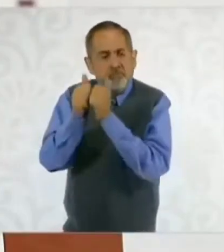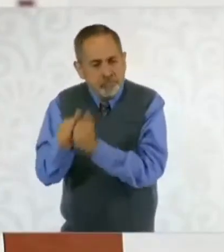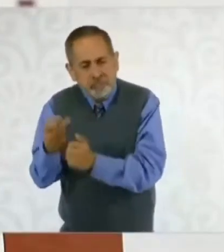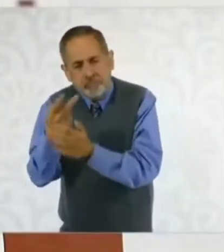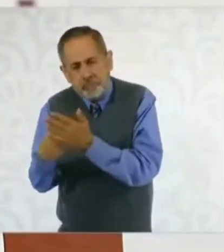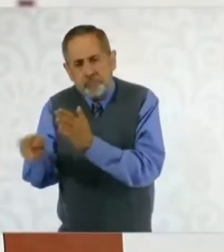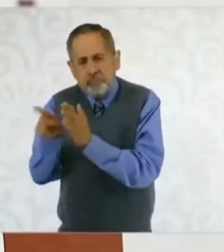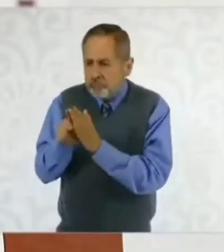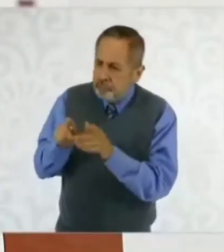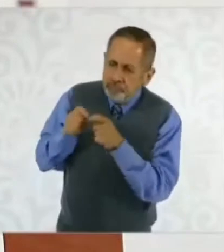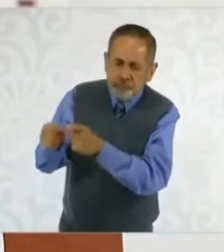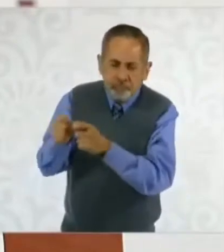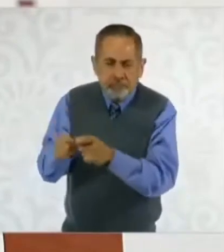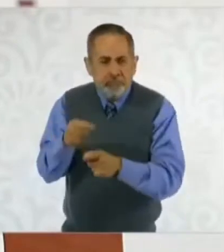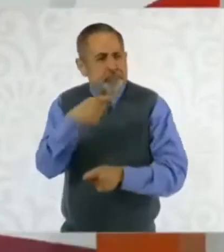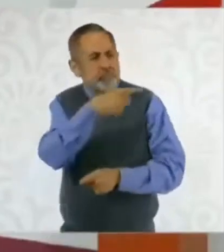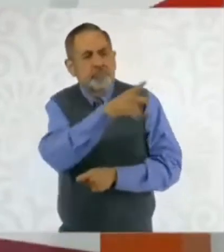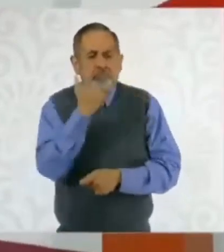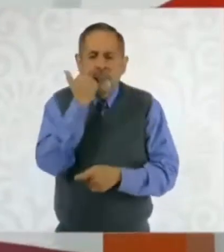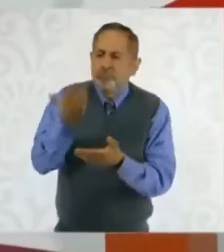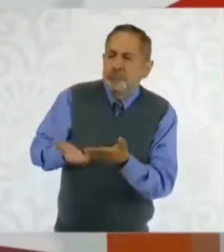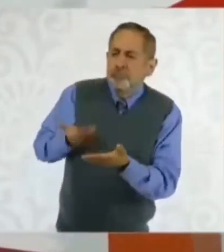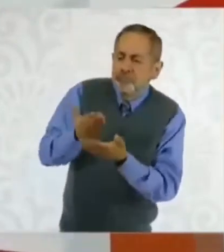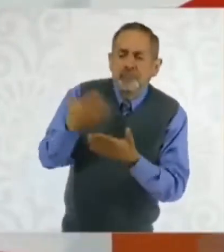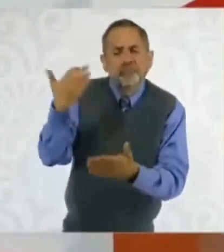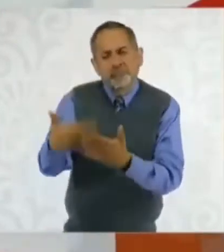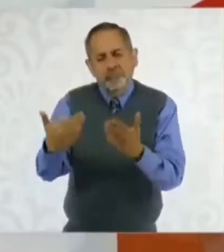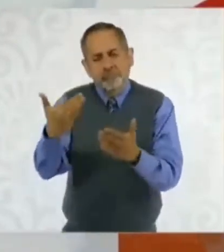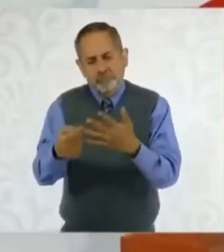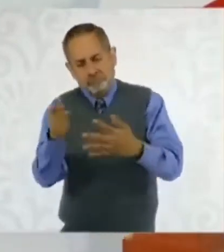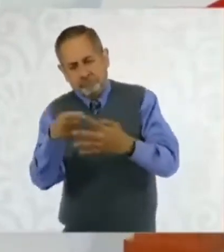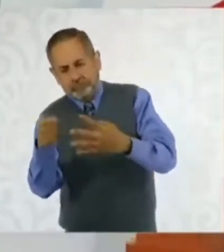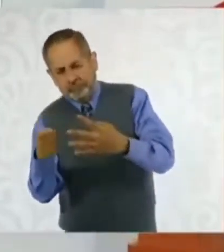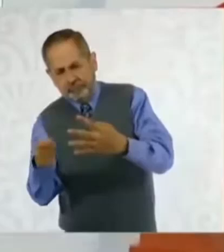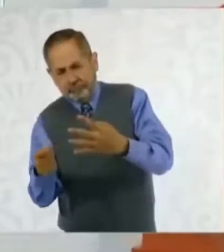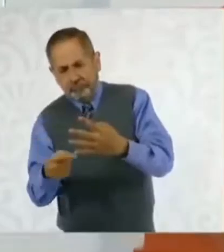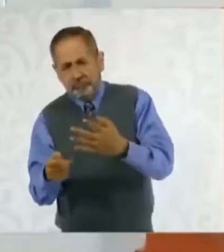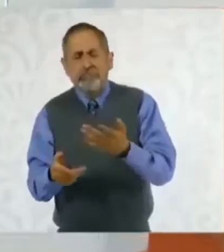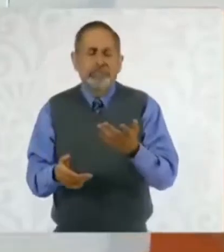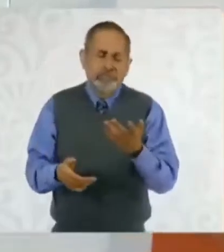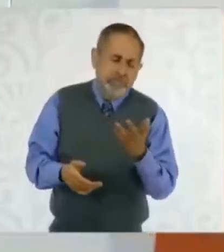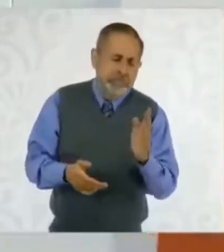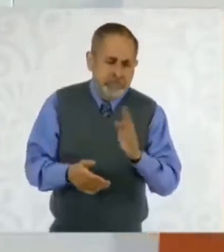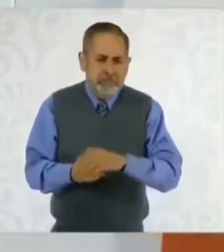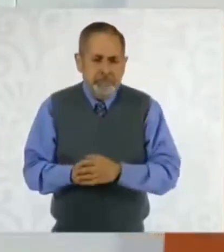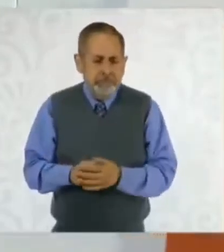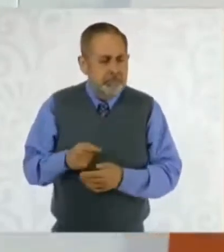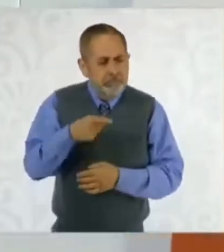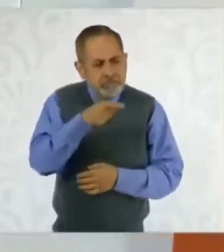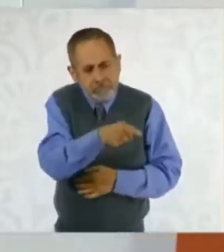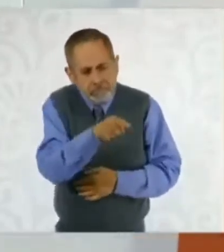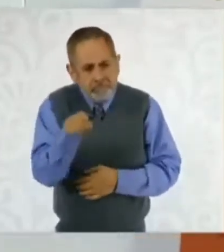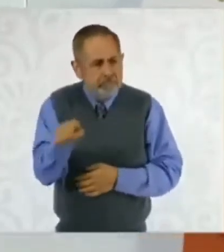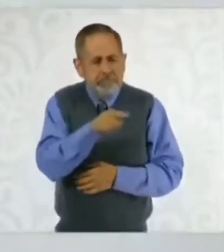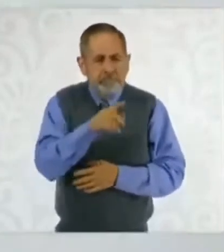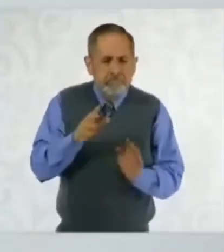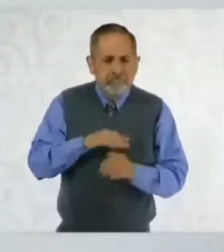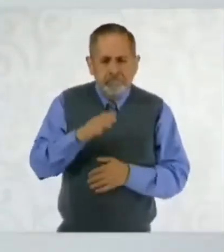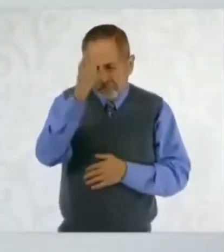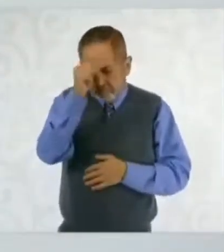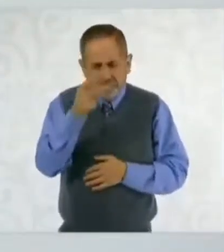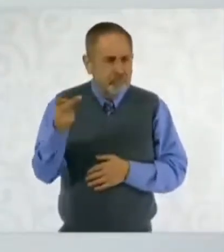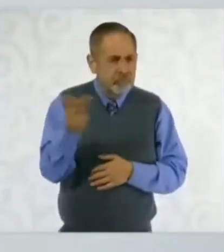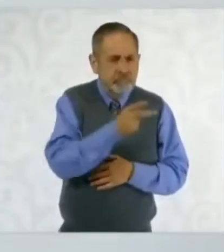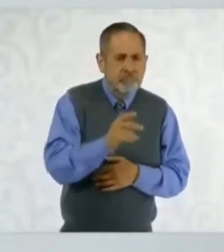las basificaciones, pero ellos están planteando todavía algunos temas. Hay que decir que coinciden tanto